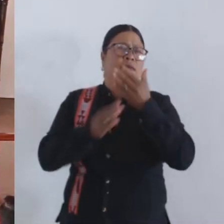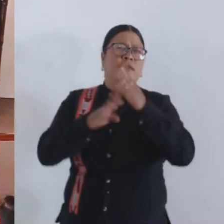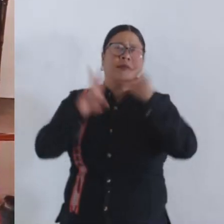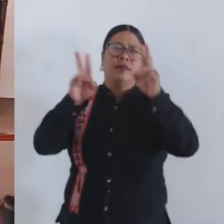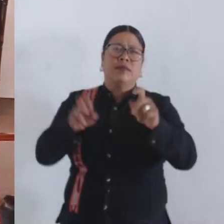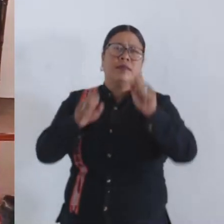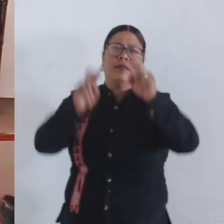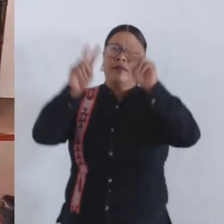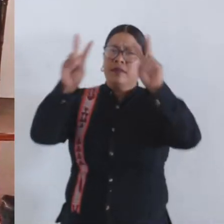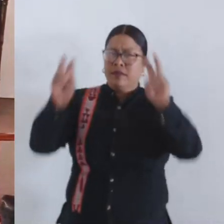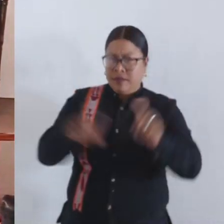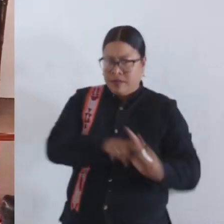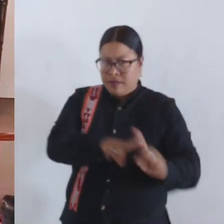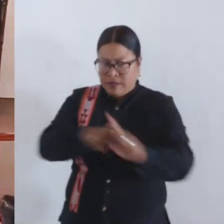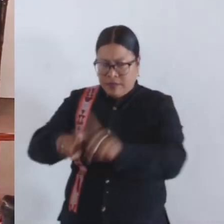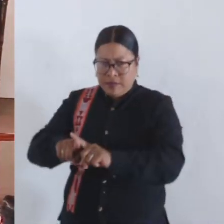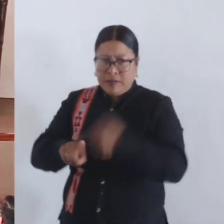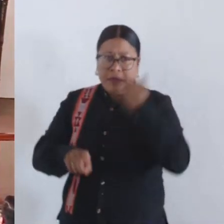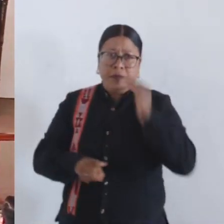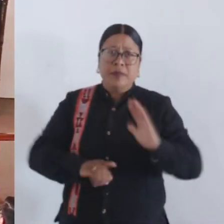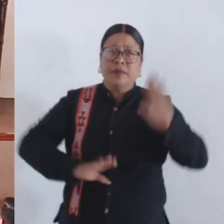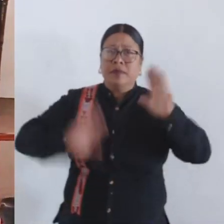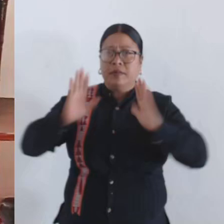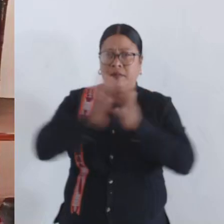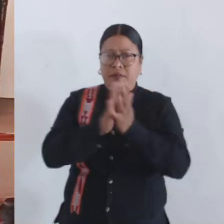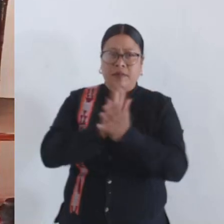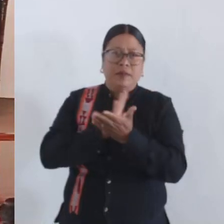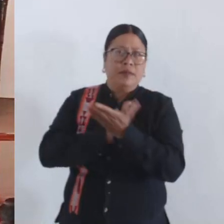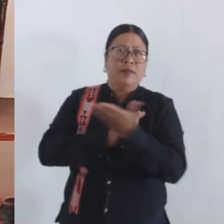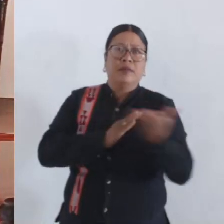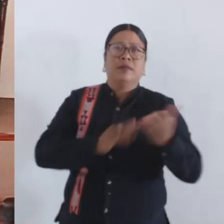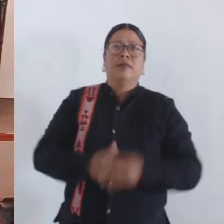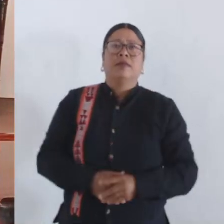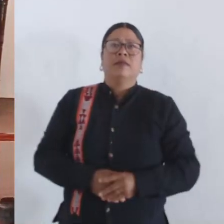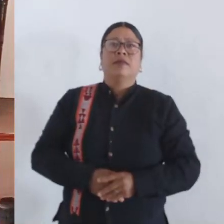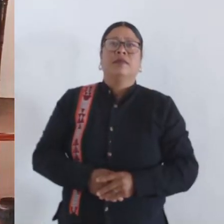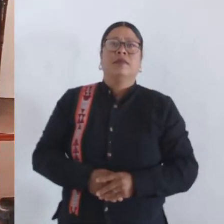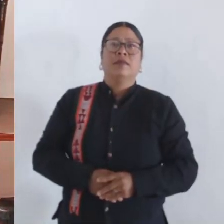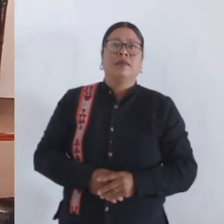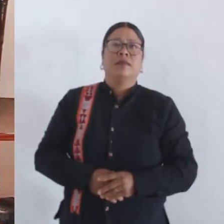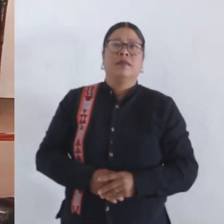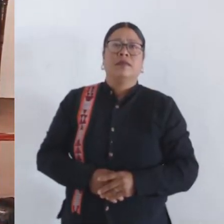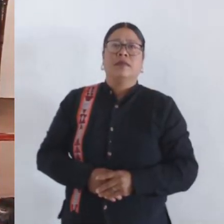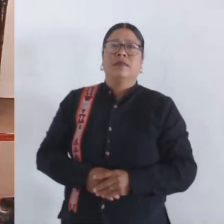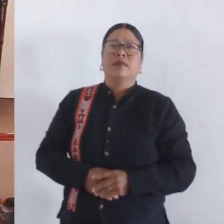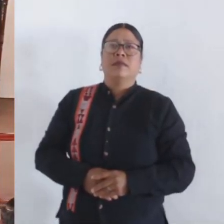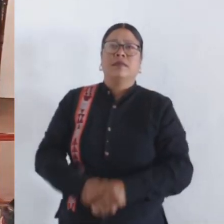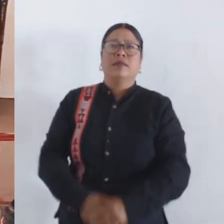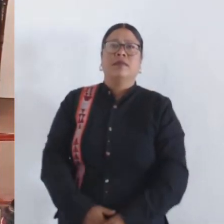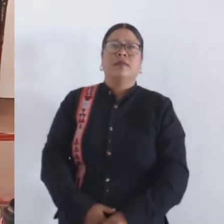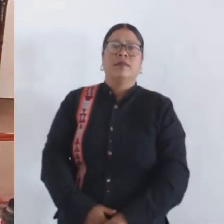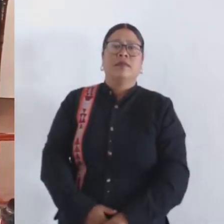relativo al tema de asuntos generales. Está abierta la participación para el tema de asuntos generales.